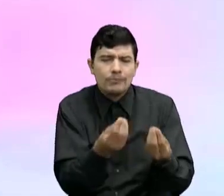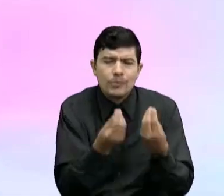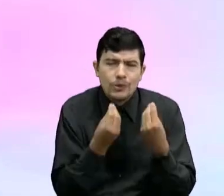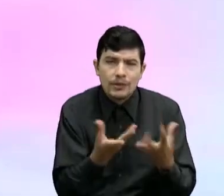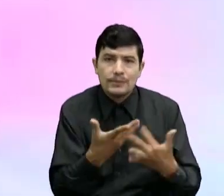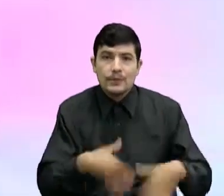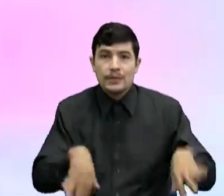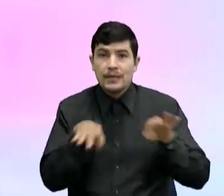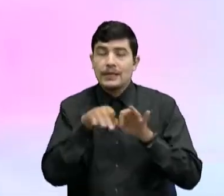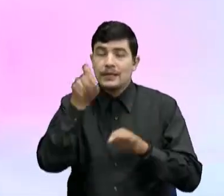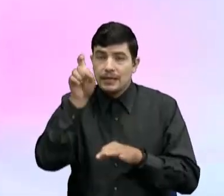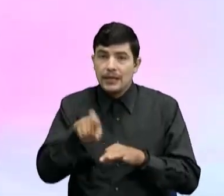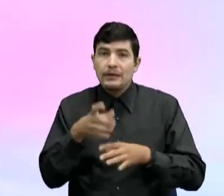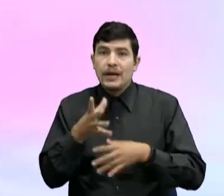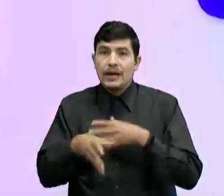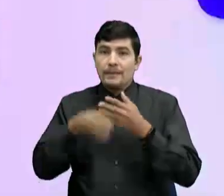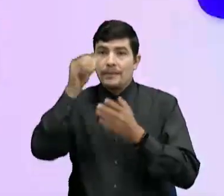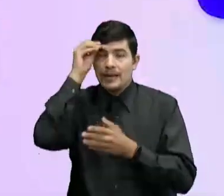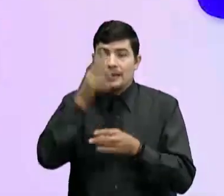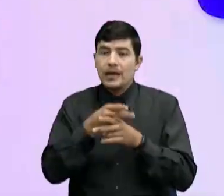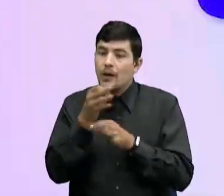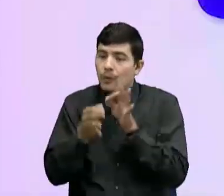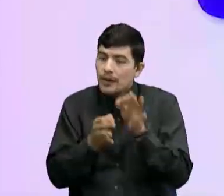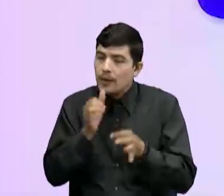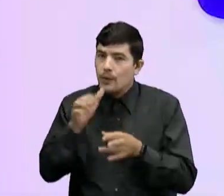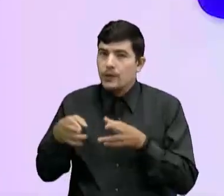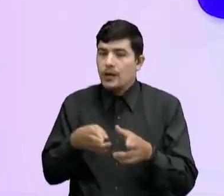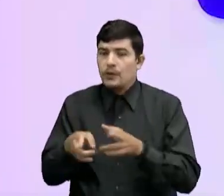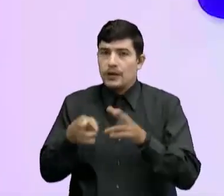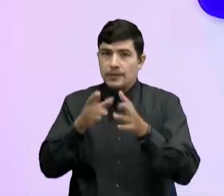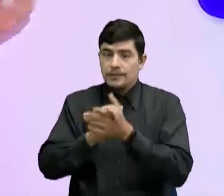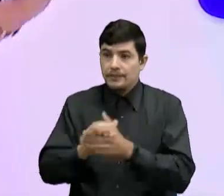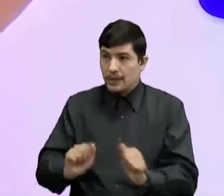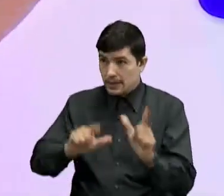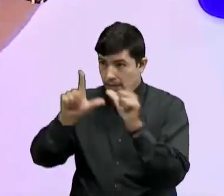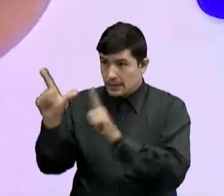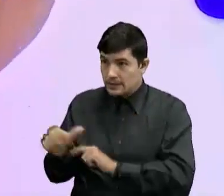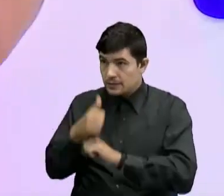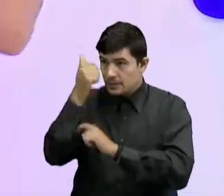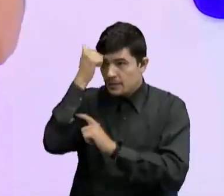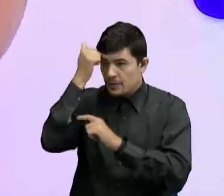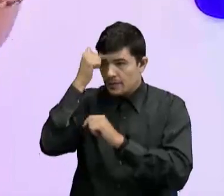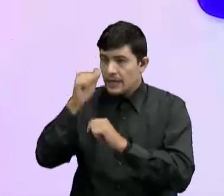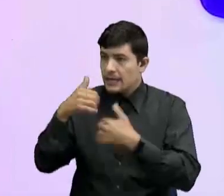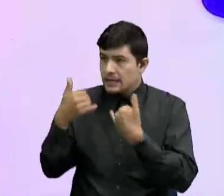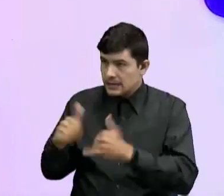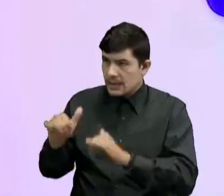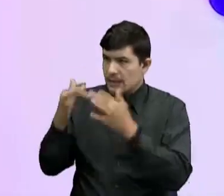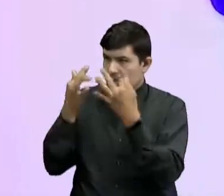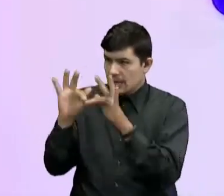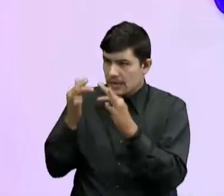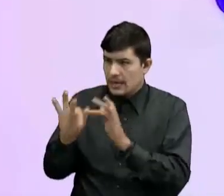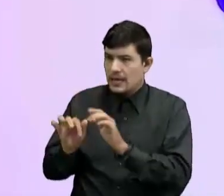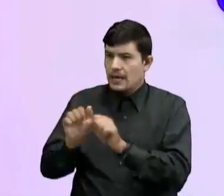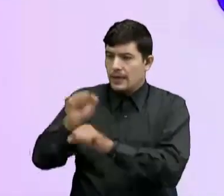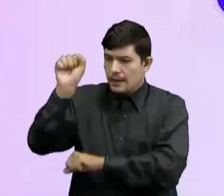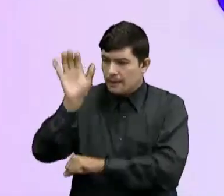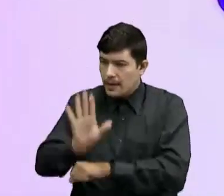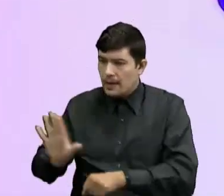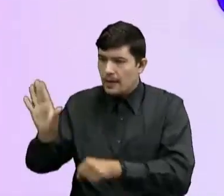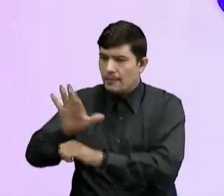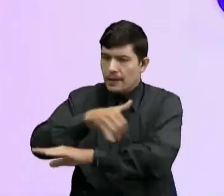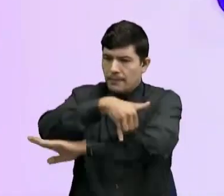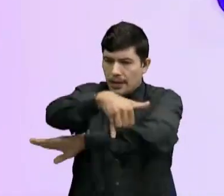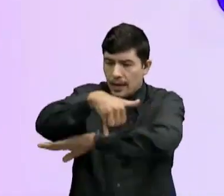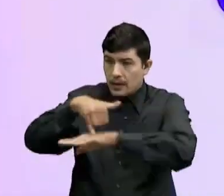riqueza Bueno, importantísimo Profe, ya tenemos tareita Entonces después de explicarles Todos los tipos, clases de mapas Y planos que